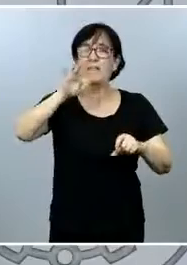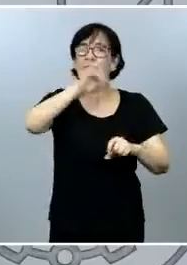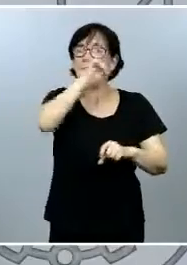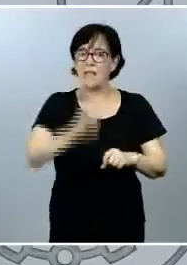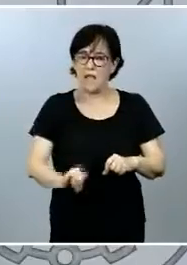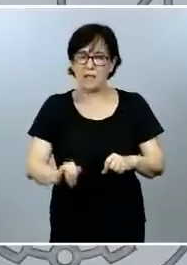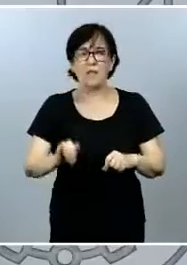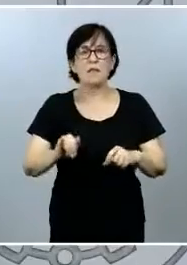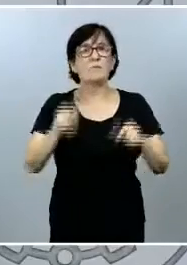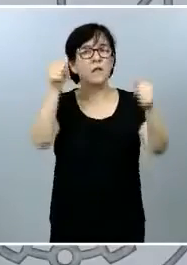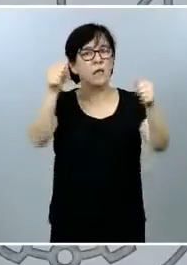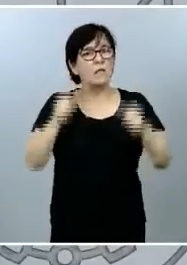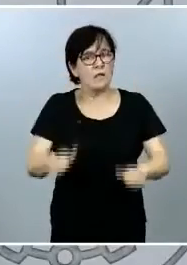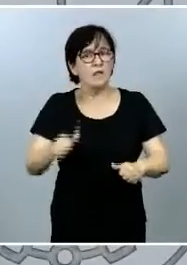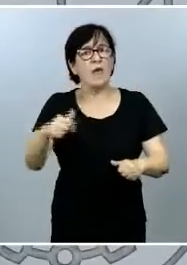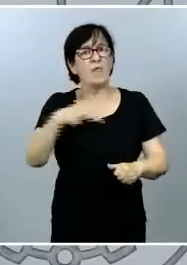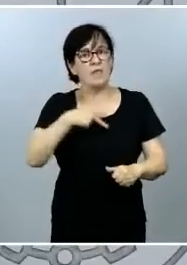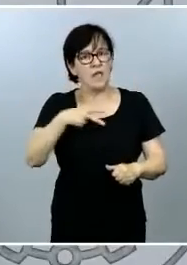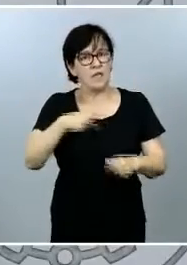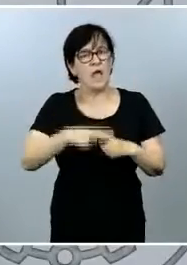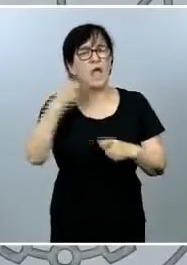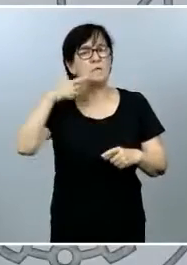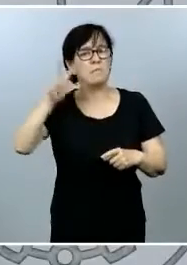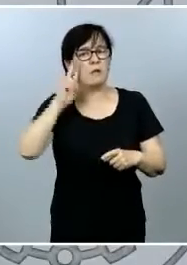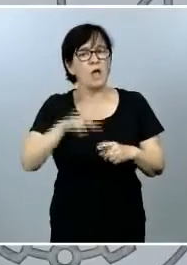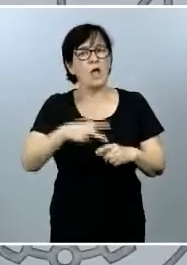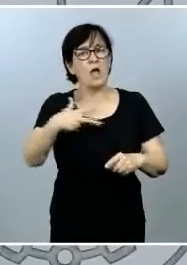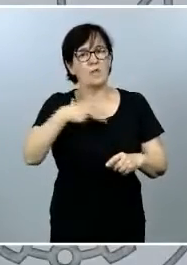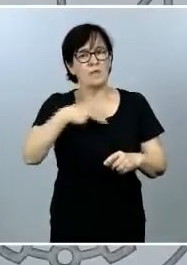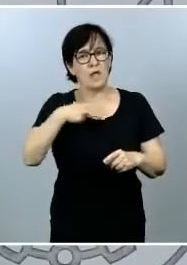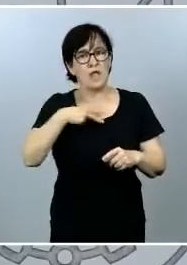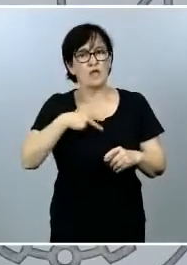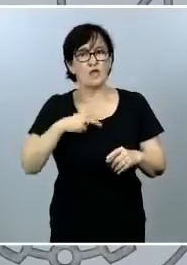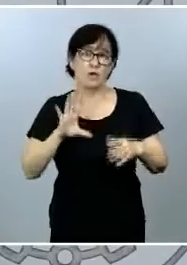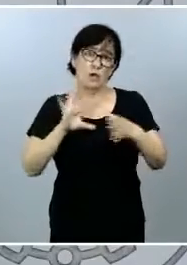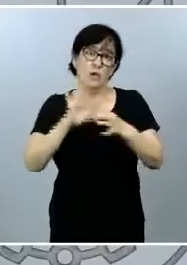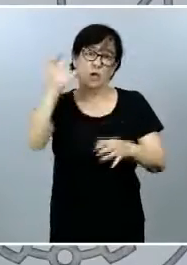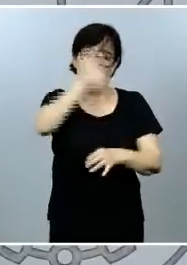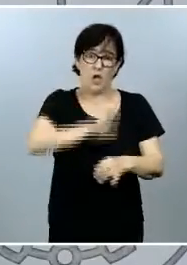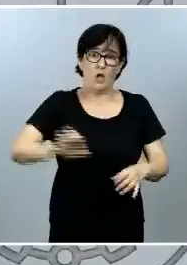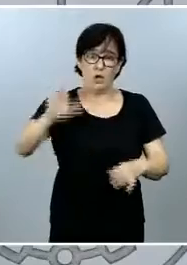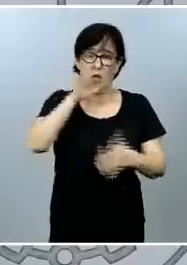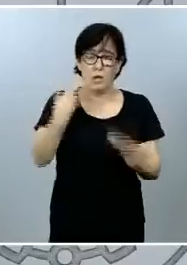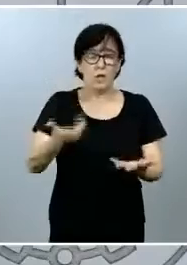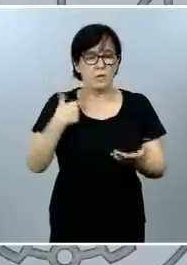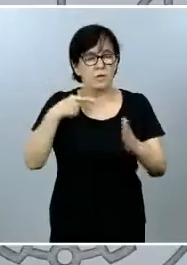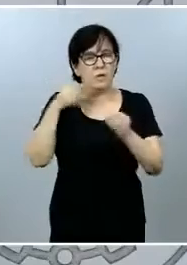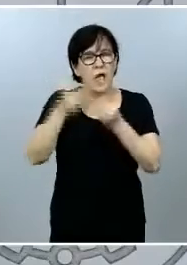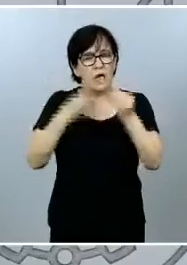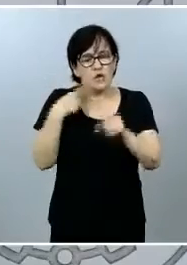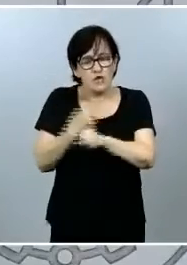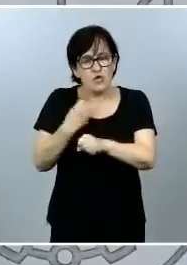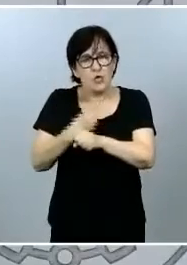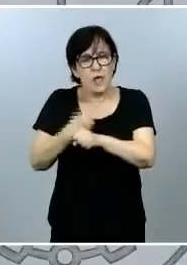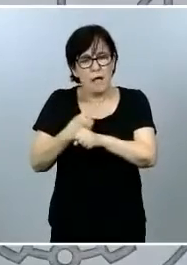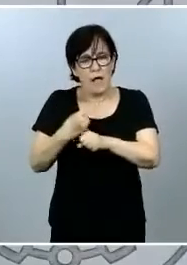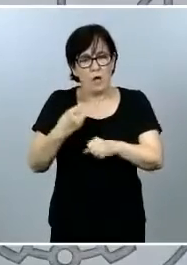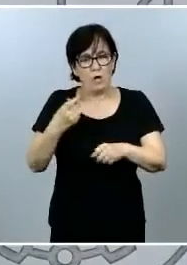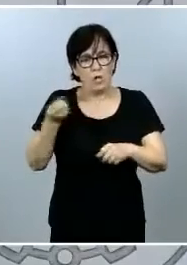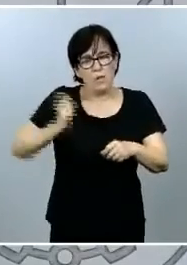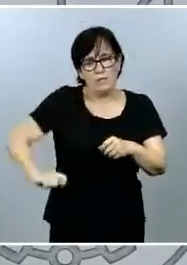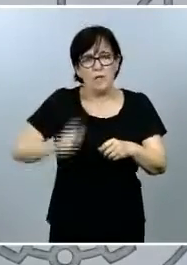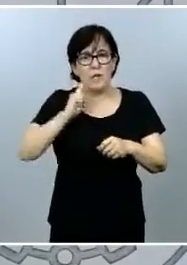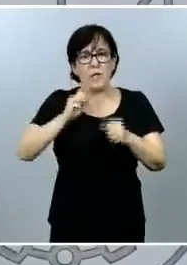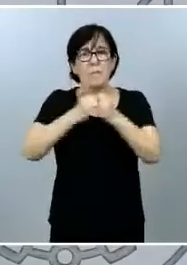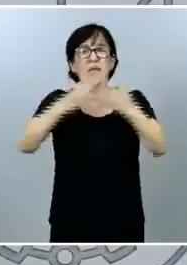licenciada en Derecho, especialista en Derecho Comunitario y que ha desarrollado la mayor parte de su carrera profesional, 27